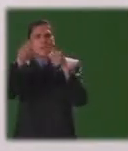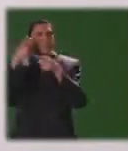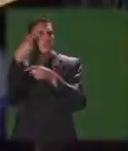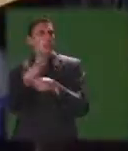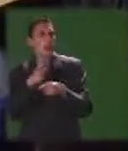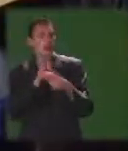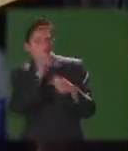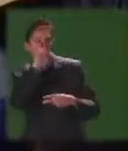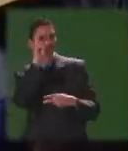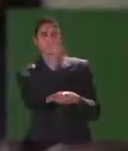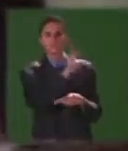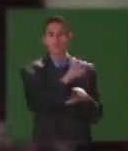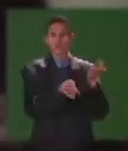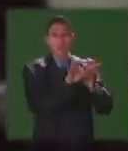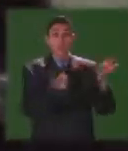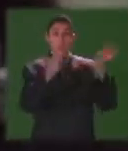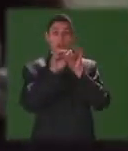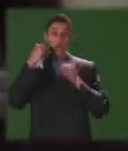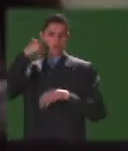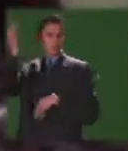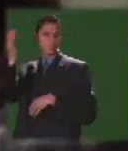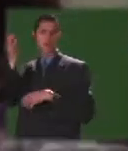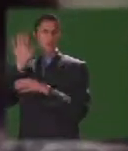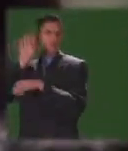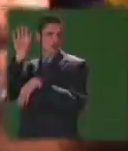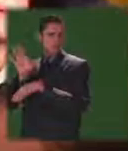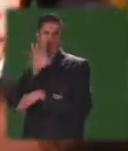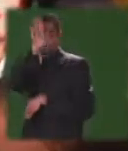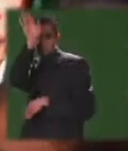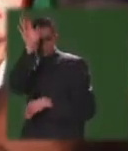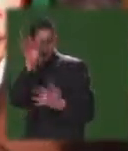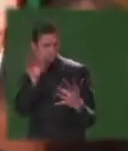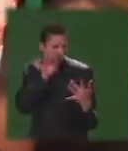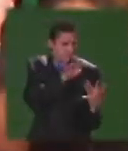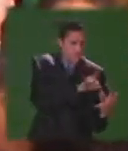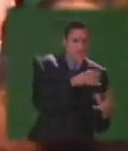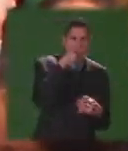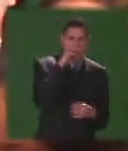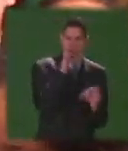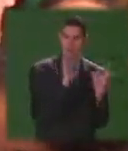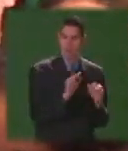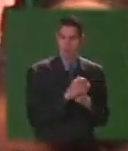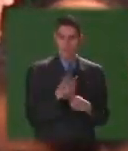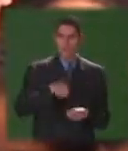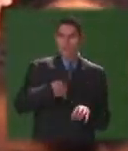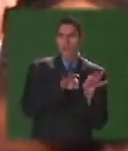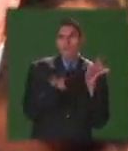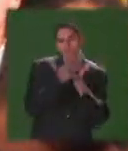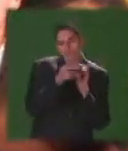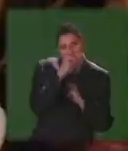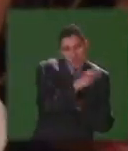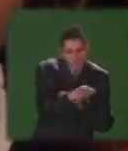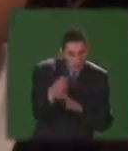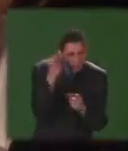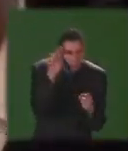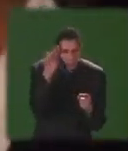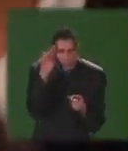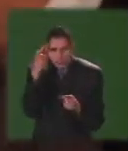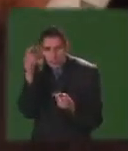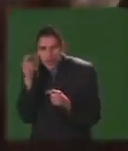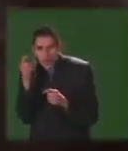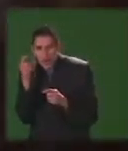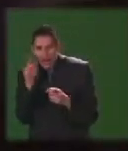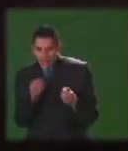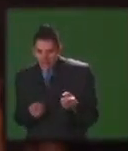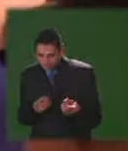humana adaptando la cotidianidad de los adultos buscamos encontrar los puntos sensibles de sus pensamientos para